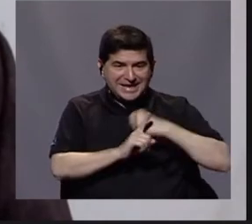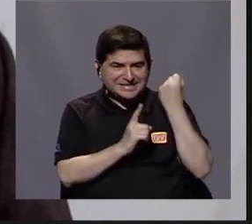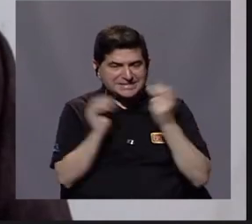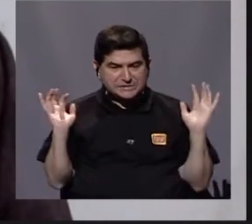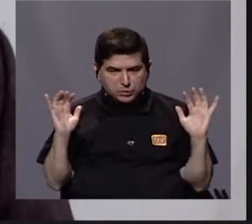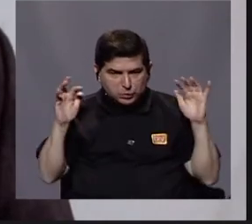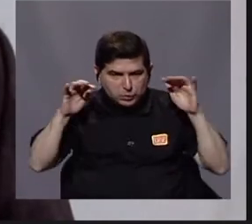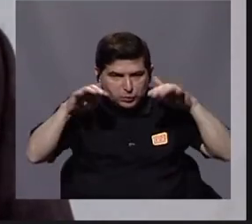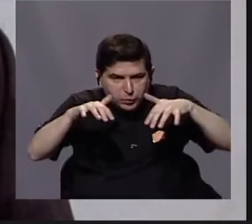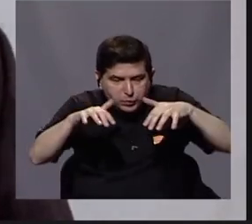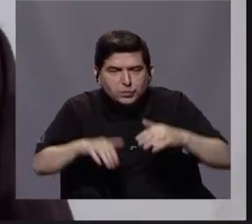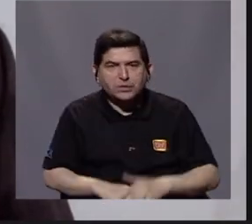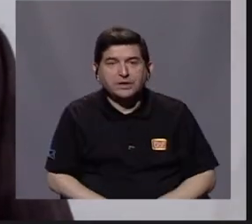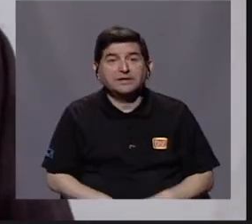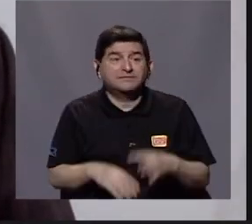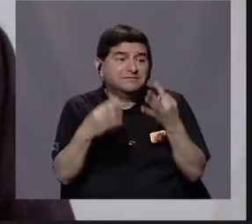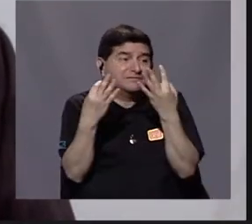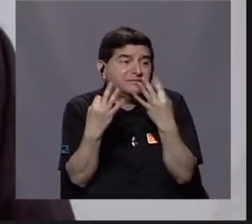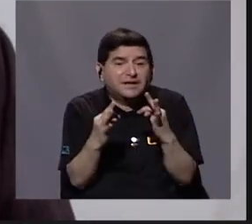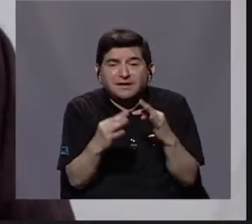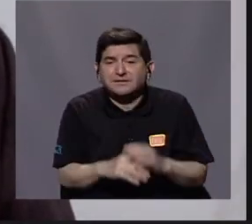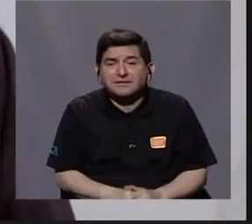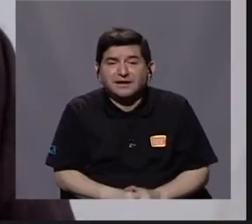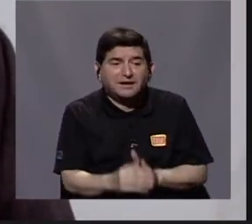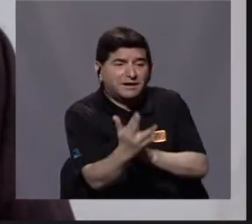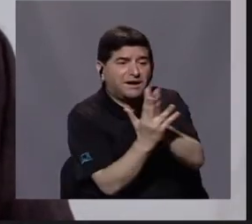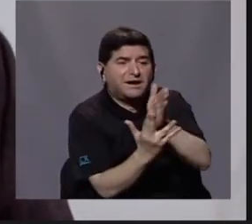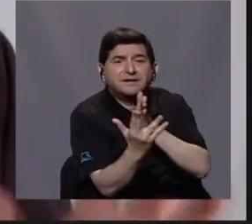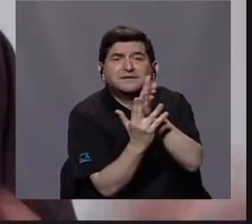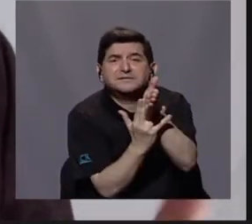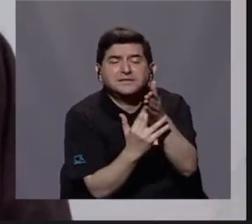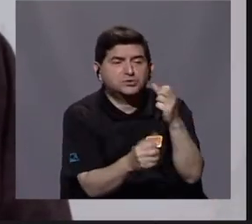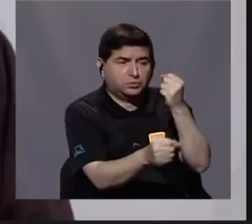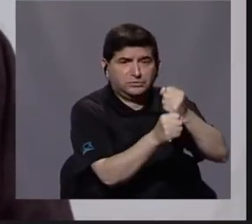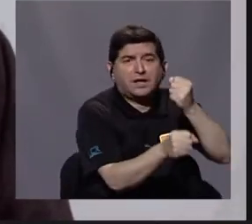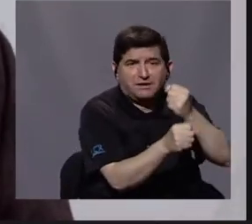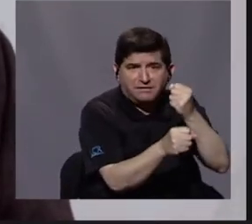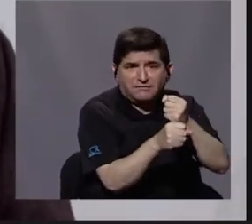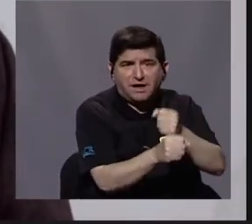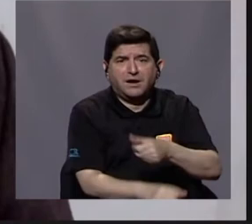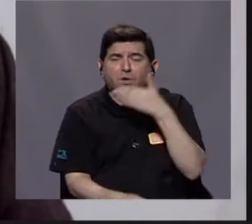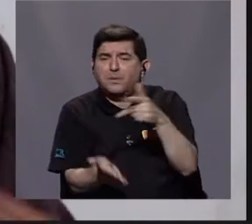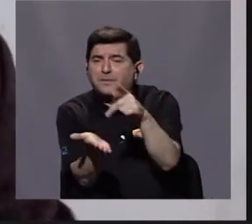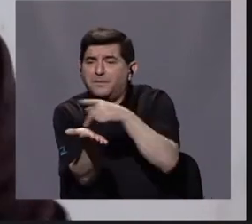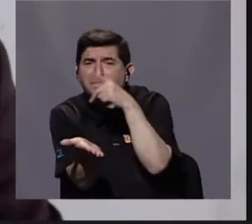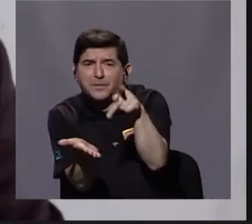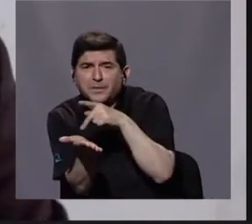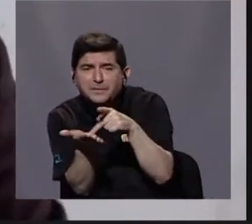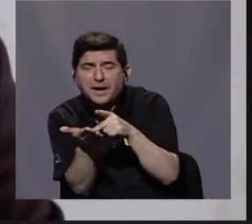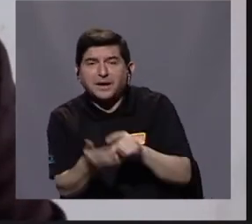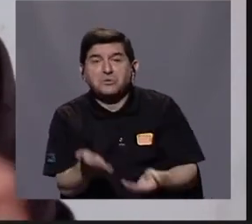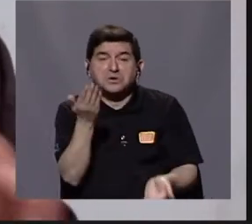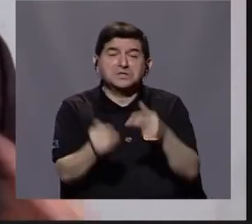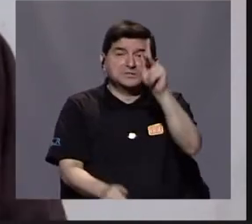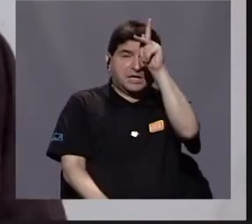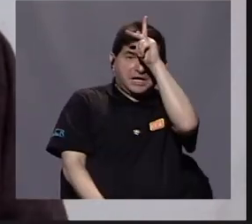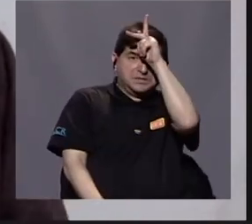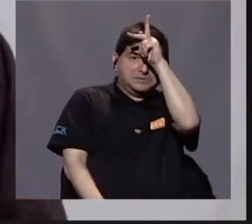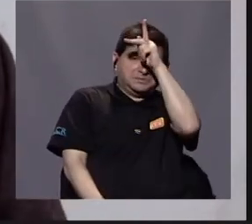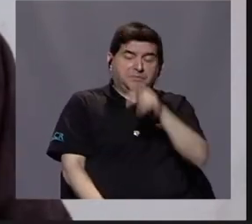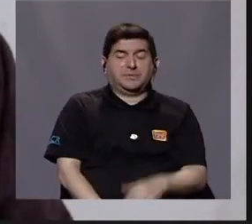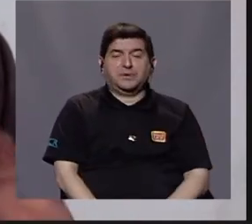migratorios buscan acceder a un trabajo, a mejorar salarios en el Perú, en el caso de los